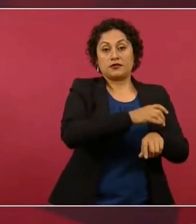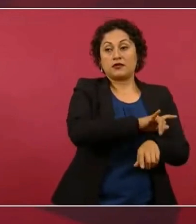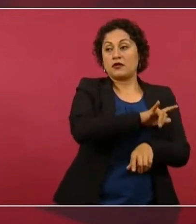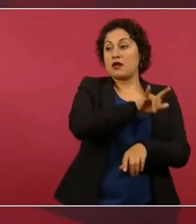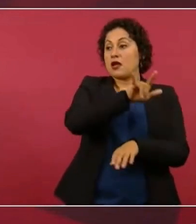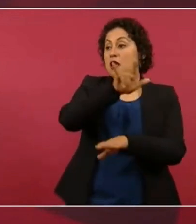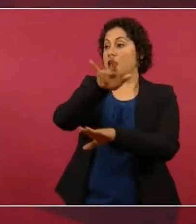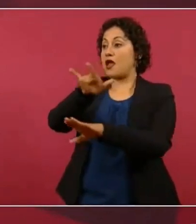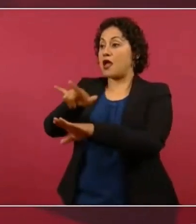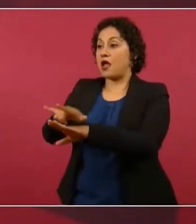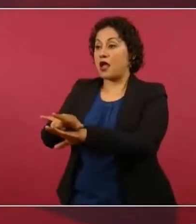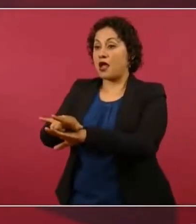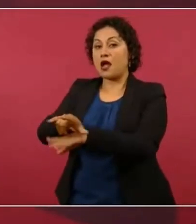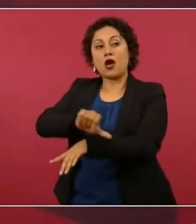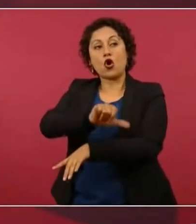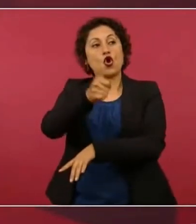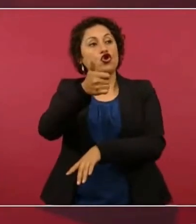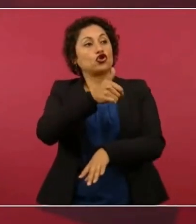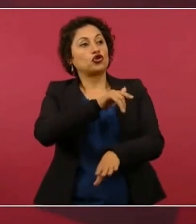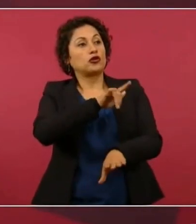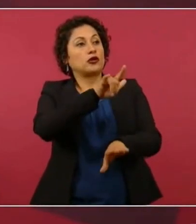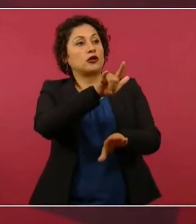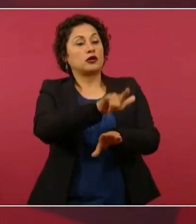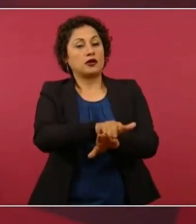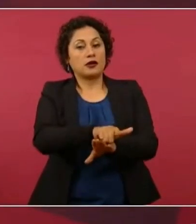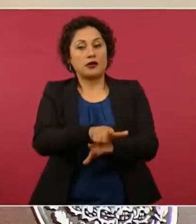en el aeropuerto Felipe Ángeles.